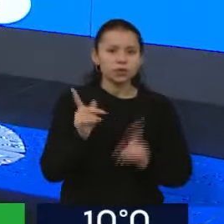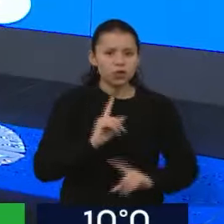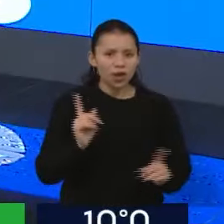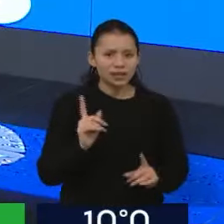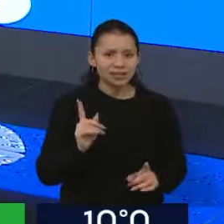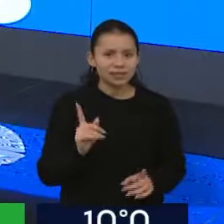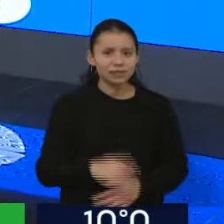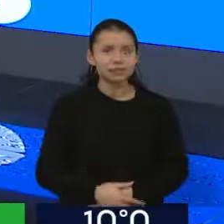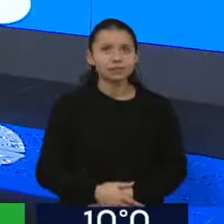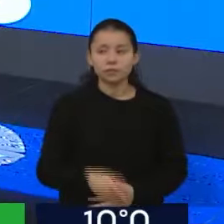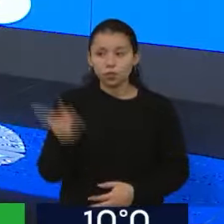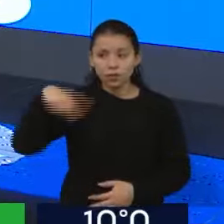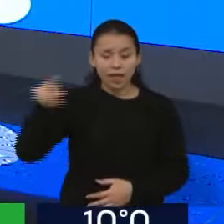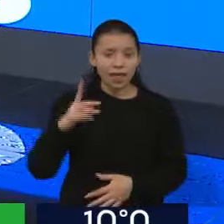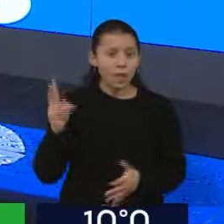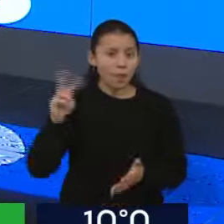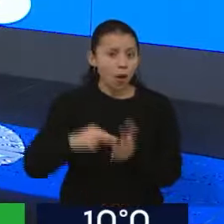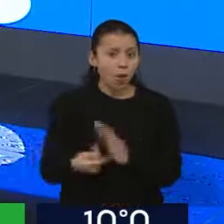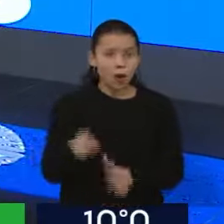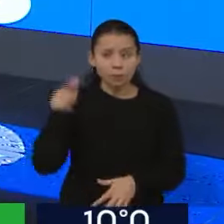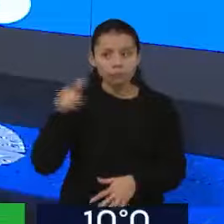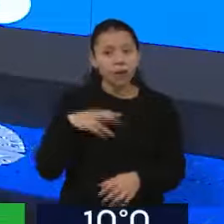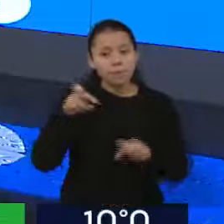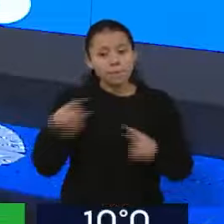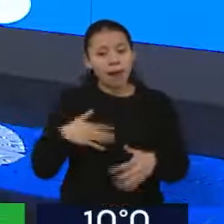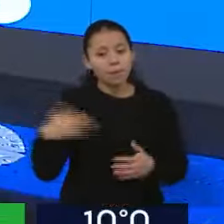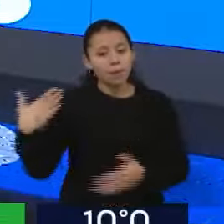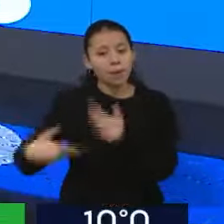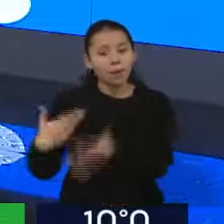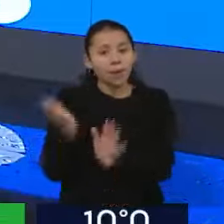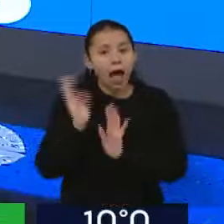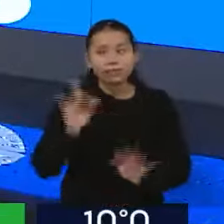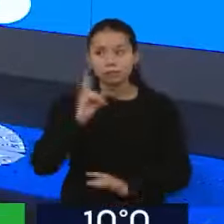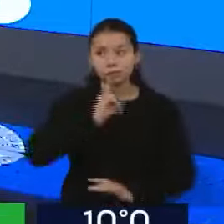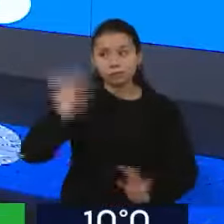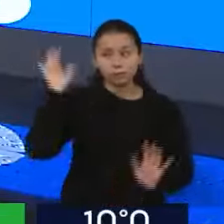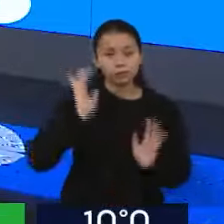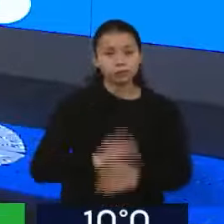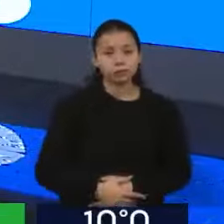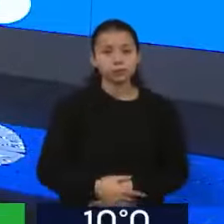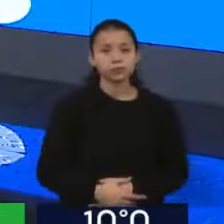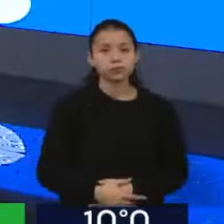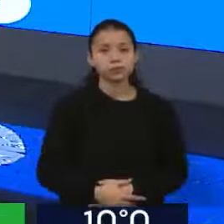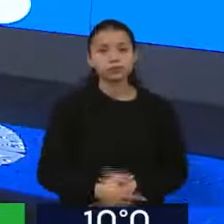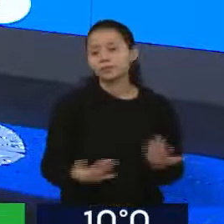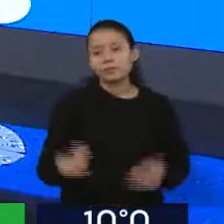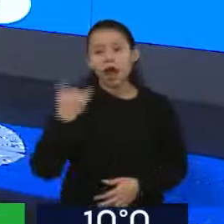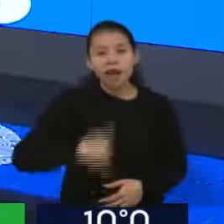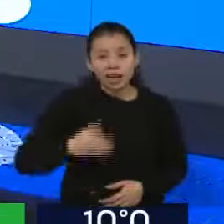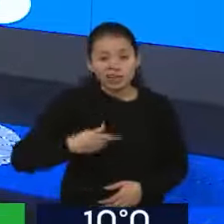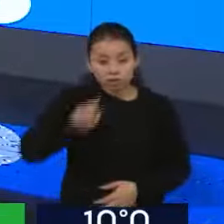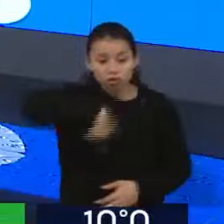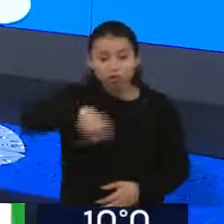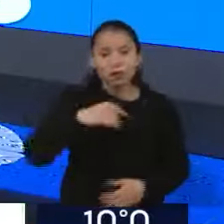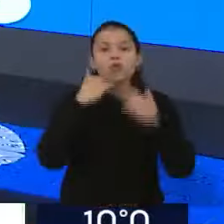fronteras adentro. Y que de ahí más debes ir planificando. La historia no termina. La pelea política a los argentinos no les importa más. Importa